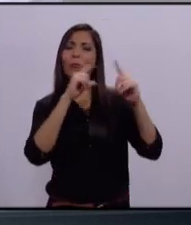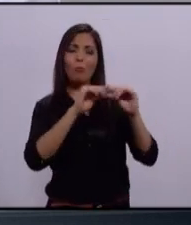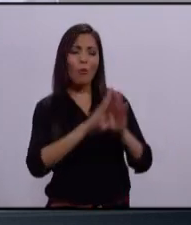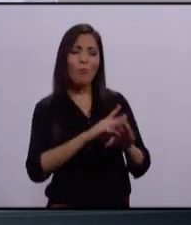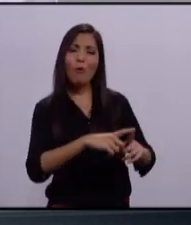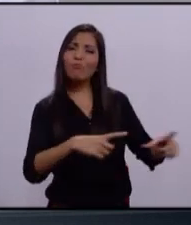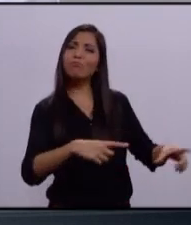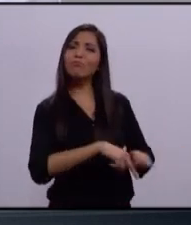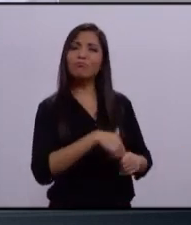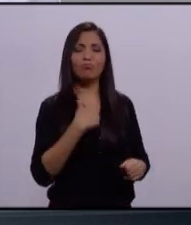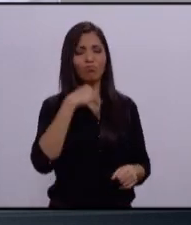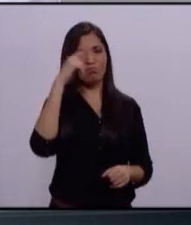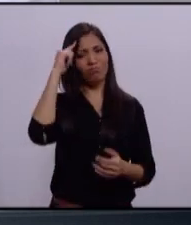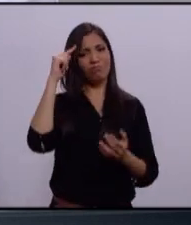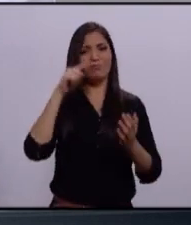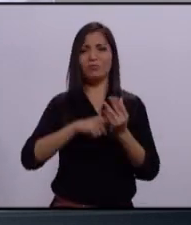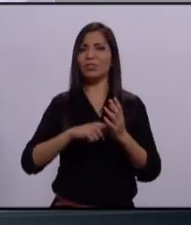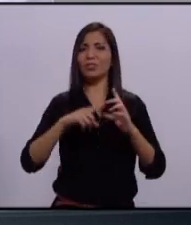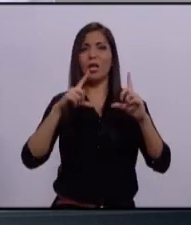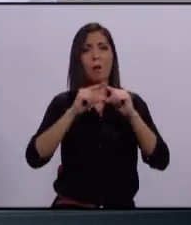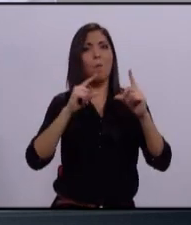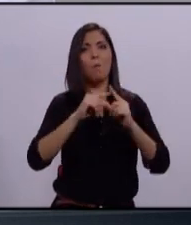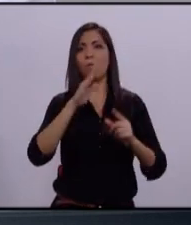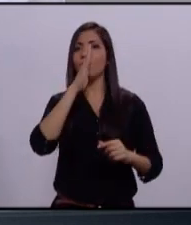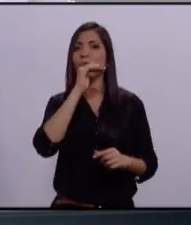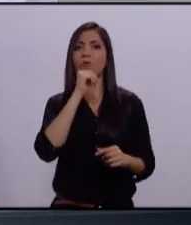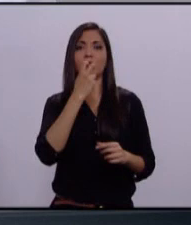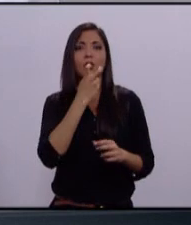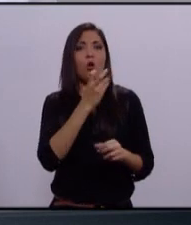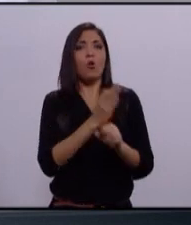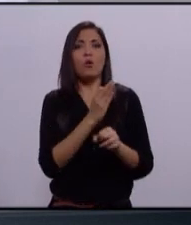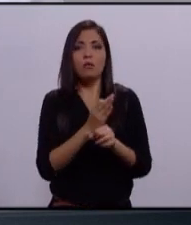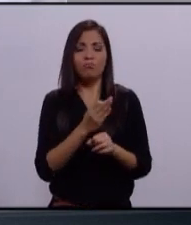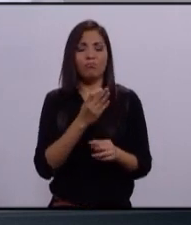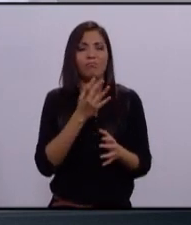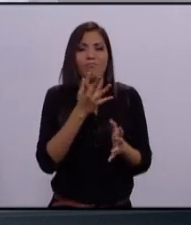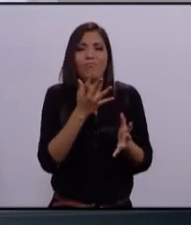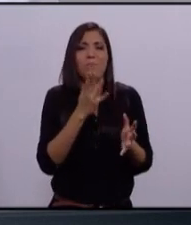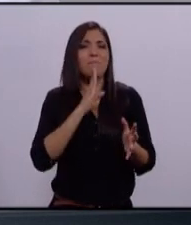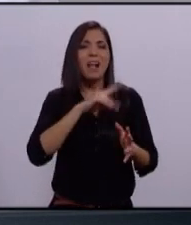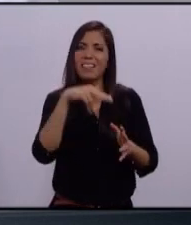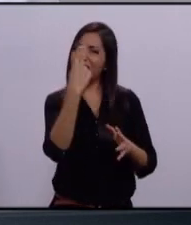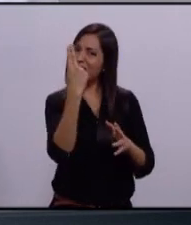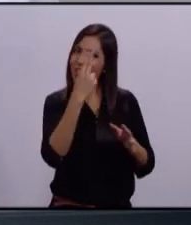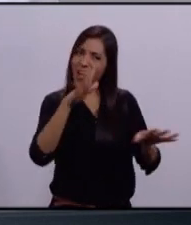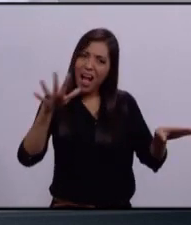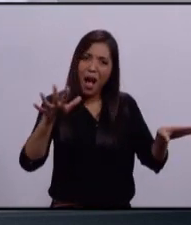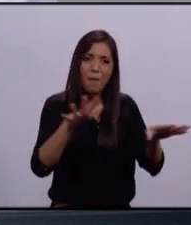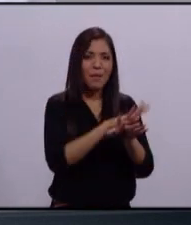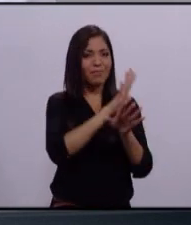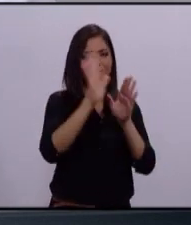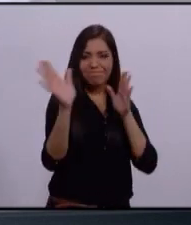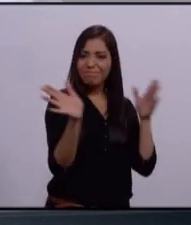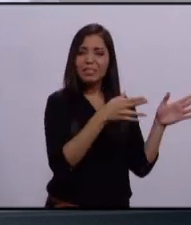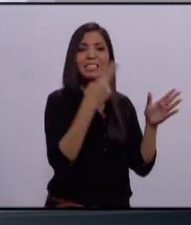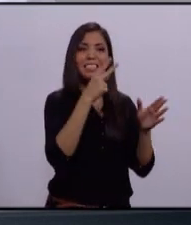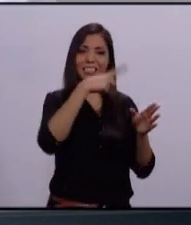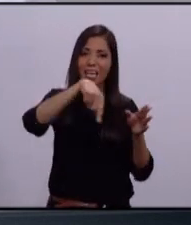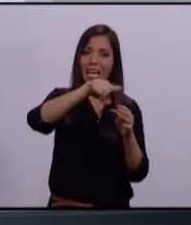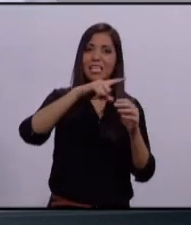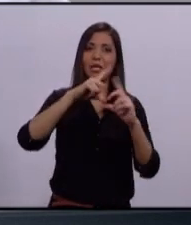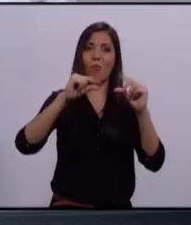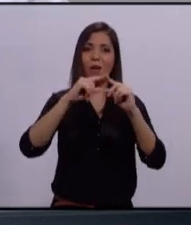que Zapopan ya no aguanta más una administración mala. Yo creo que Zapopan debe de cambiar y que los zapopanos debemos de despertar.